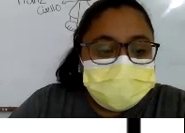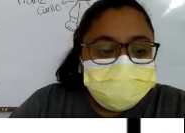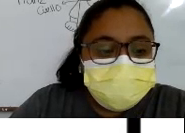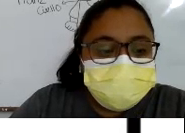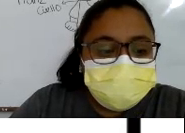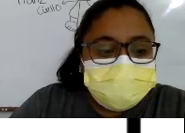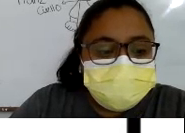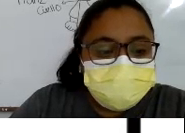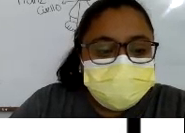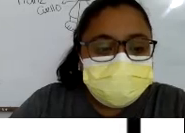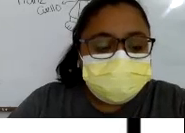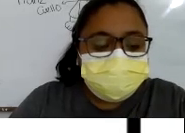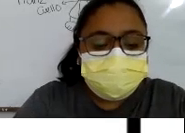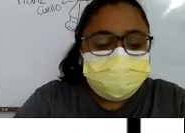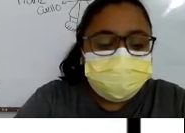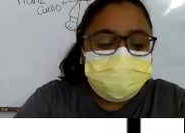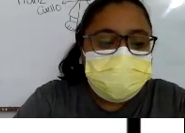Te Escucha Los Chicos De Zoom